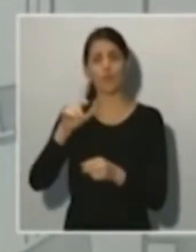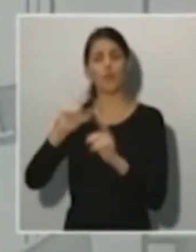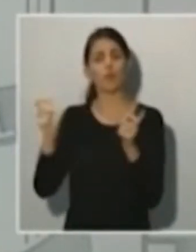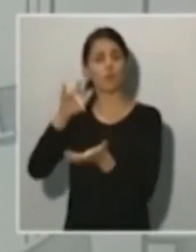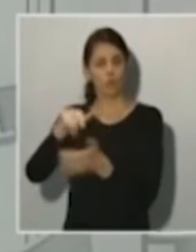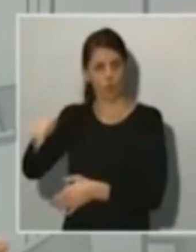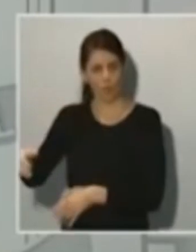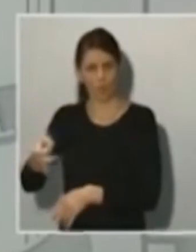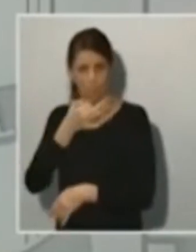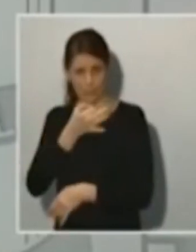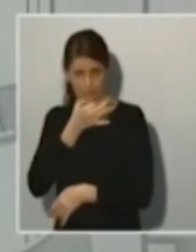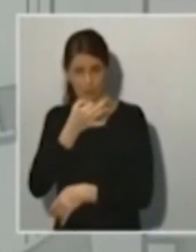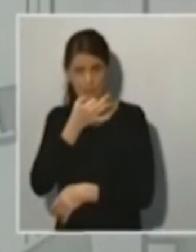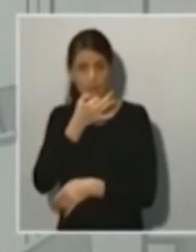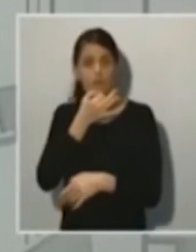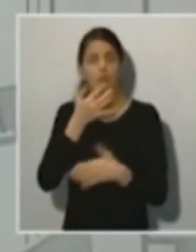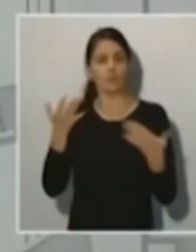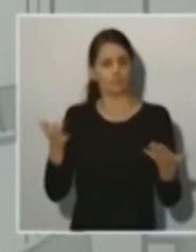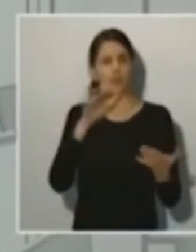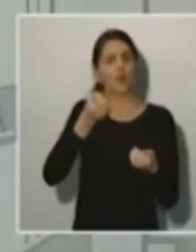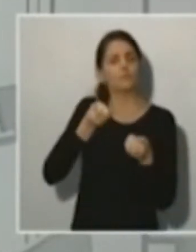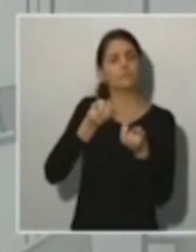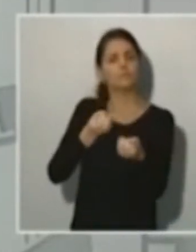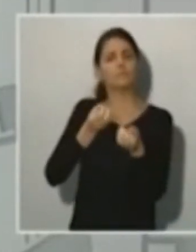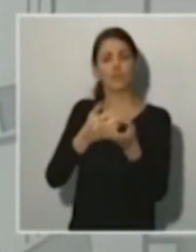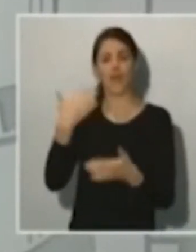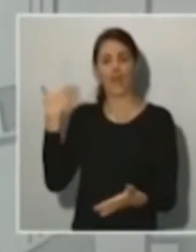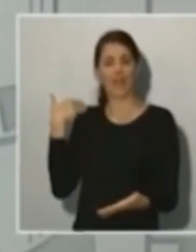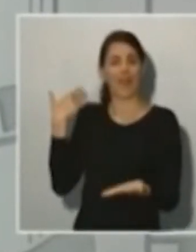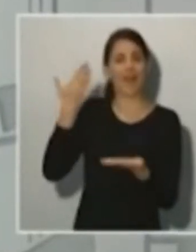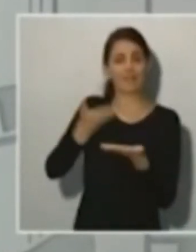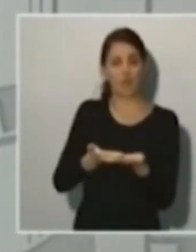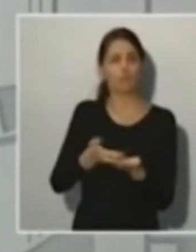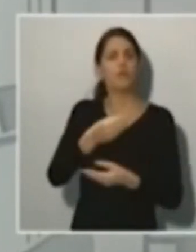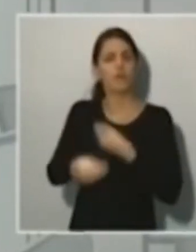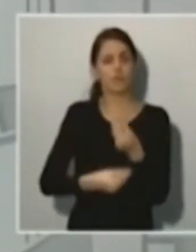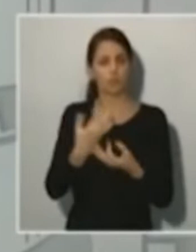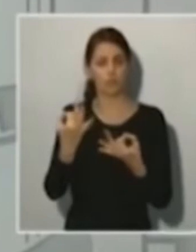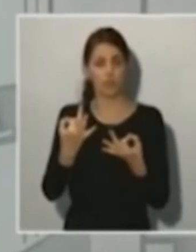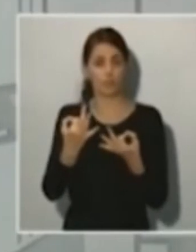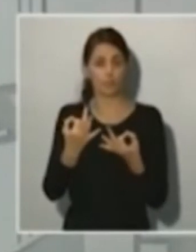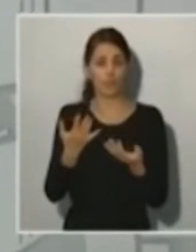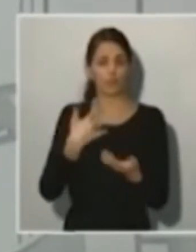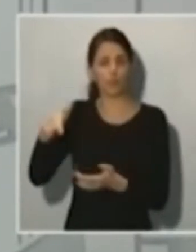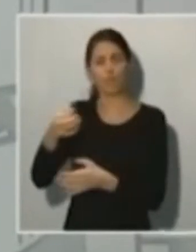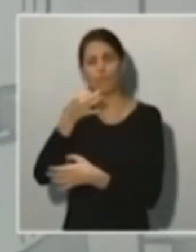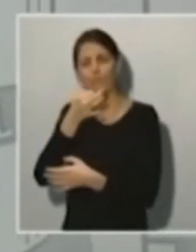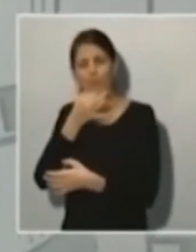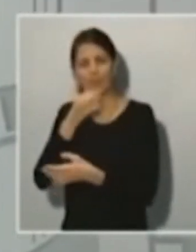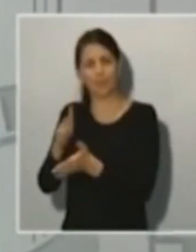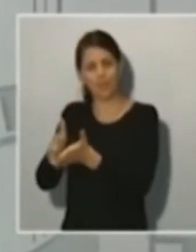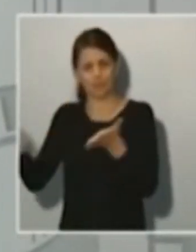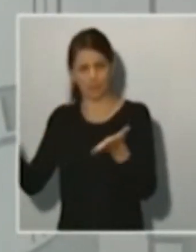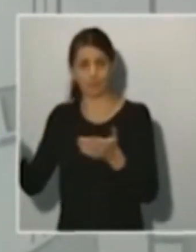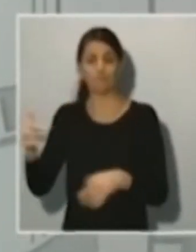se estuvo haciendo desde ayer por la mañana hasta hoy, me entiendo que a lo mejor será un poco más breve que otros días la presentación de hoy. A día de hoy tenemos